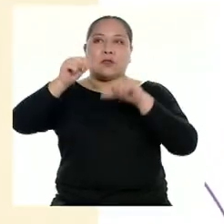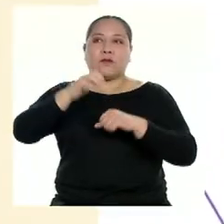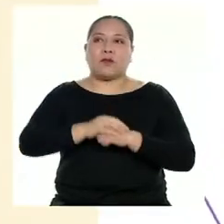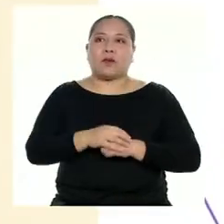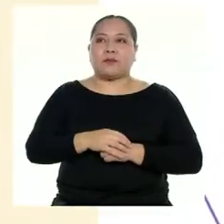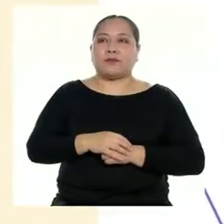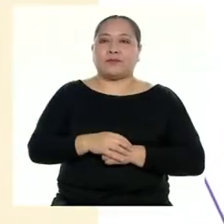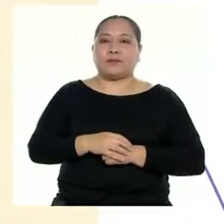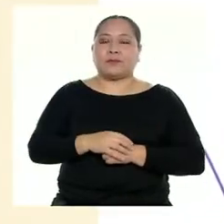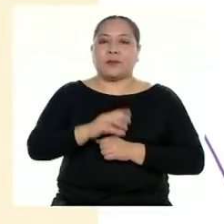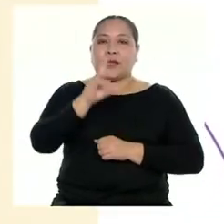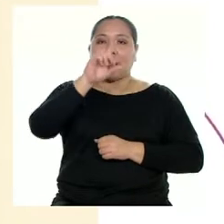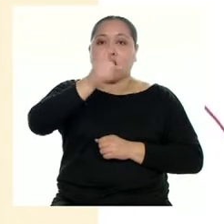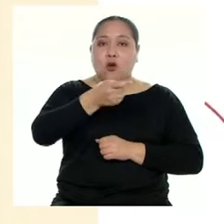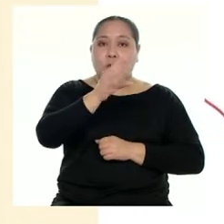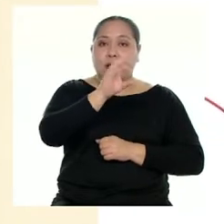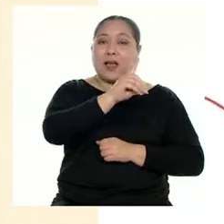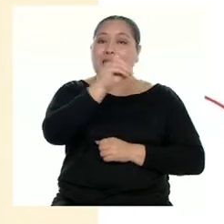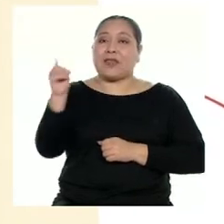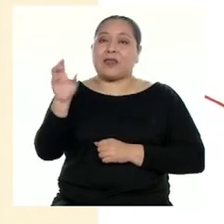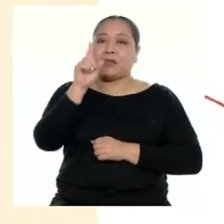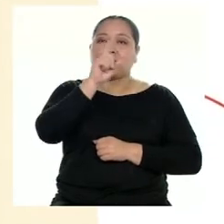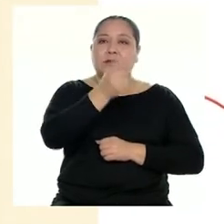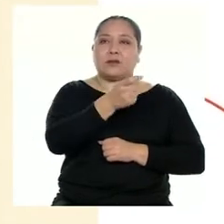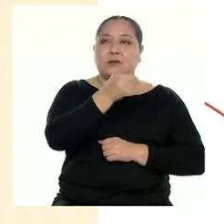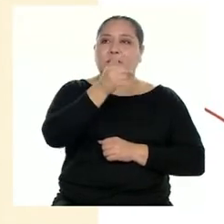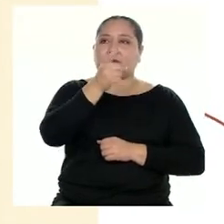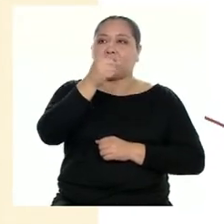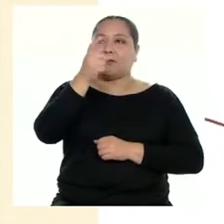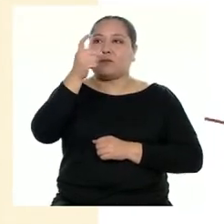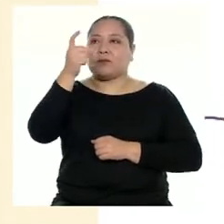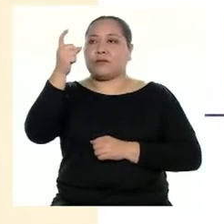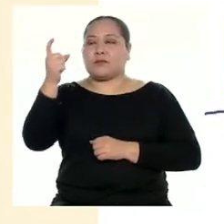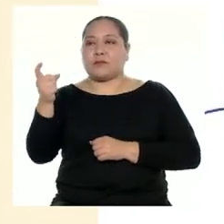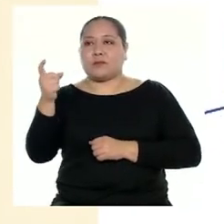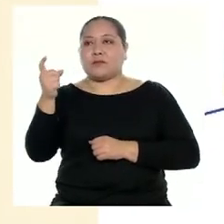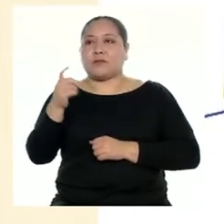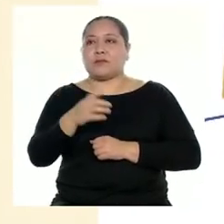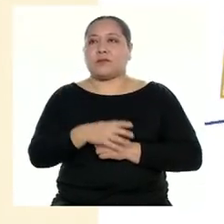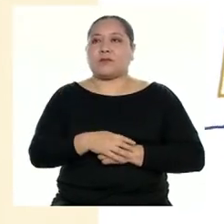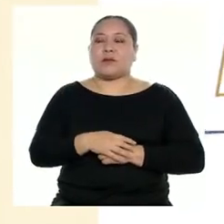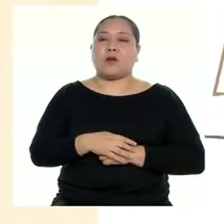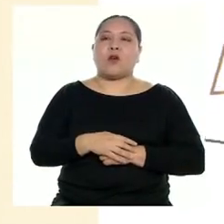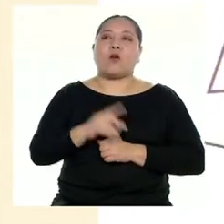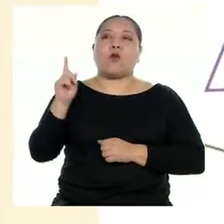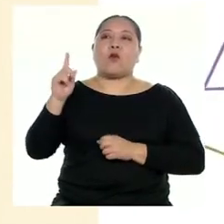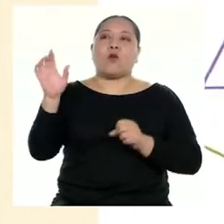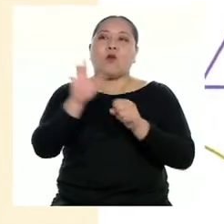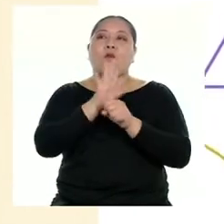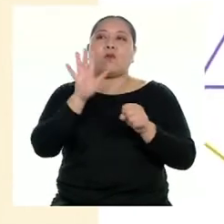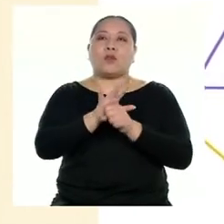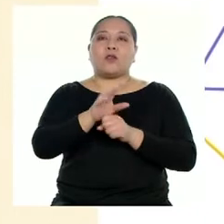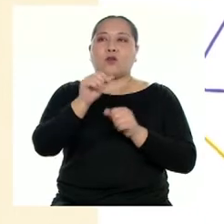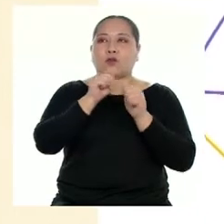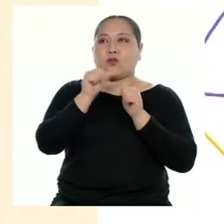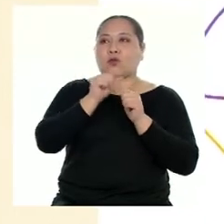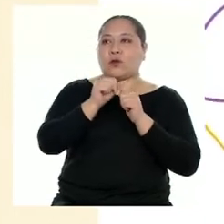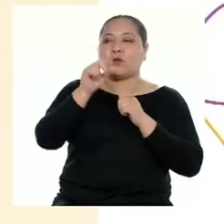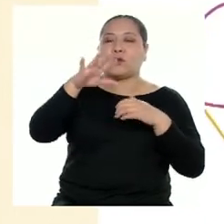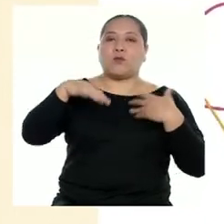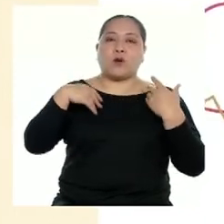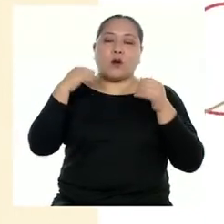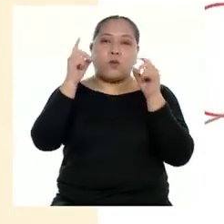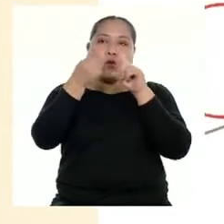Movemos la coma decimal hacia la derecha hasta lograr que el coeficiente o parte entera sea un número el cual se